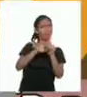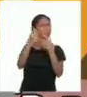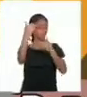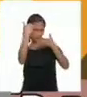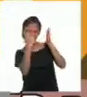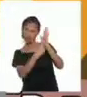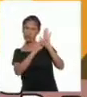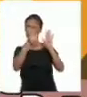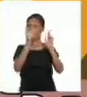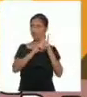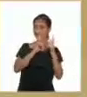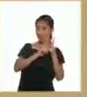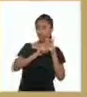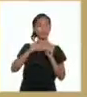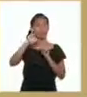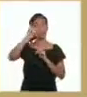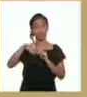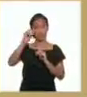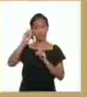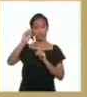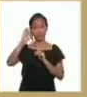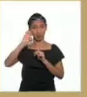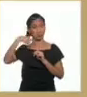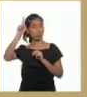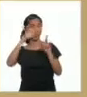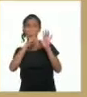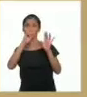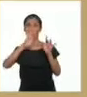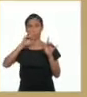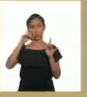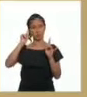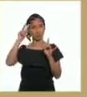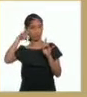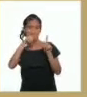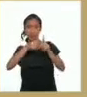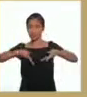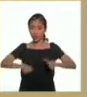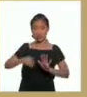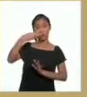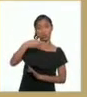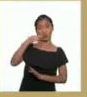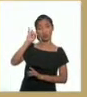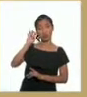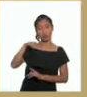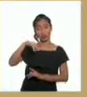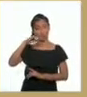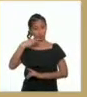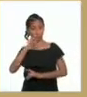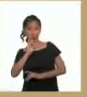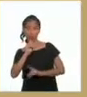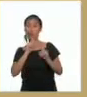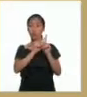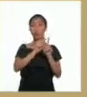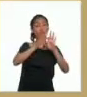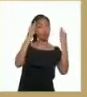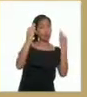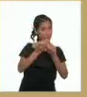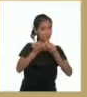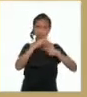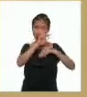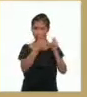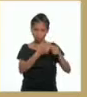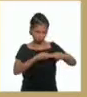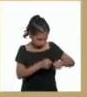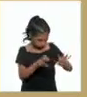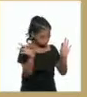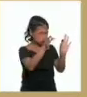vamos con el siguiente José Faustino Sánchez Carrión nació en Guamachuco al interior de una familia dedicada a la minería sus